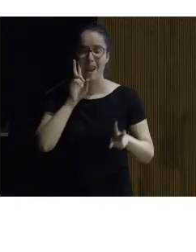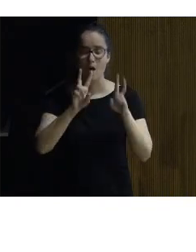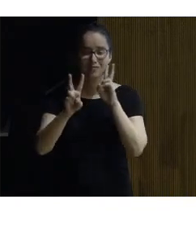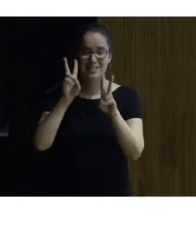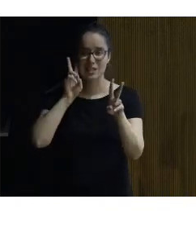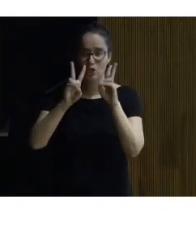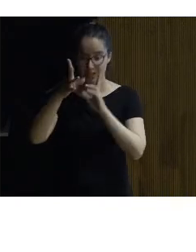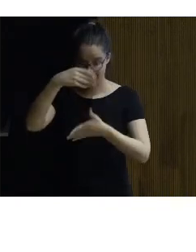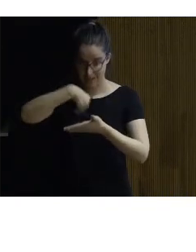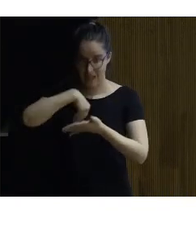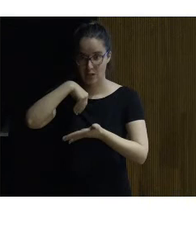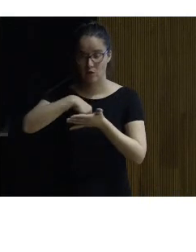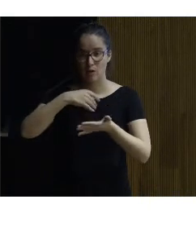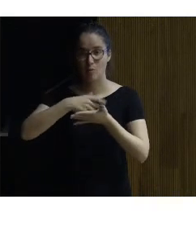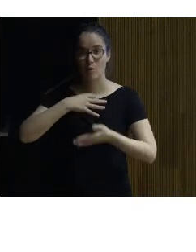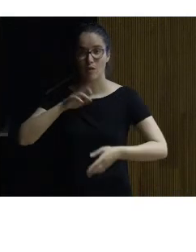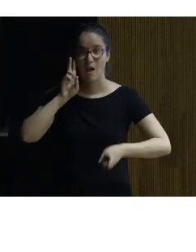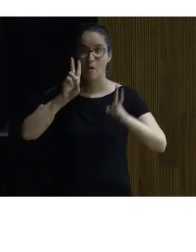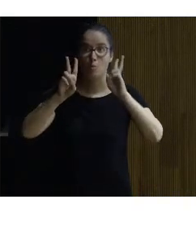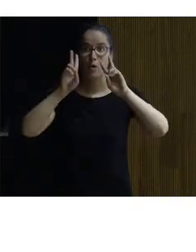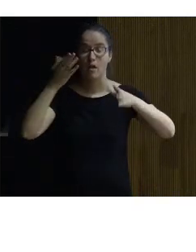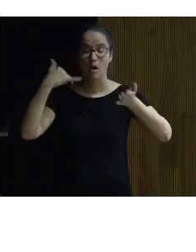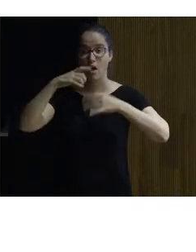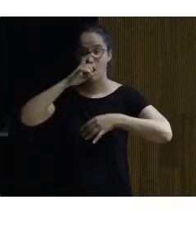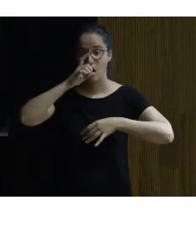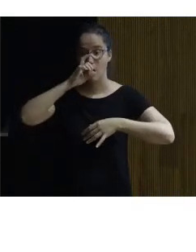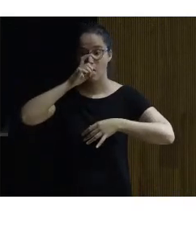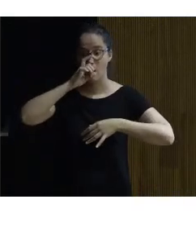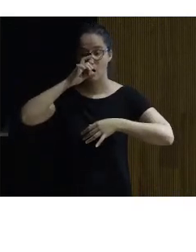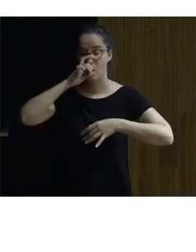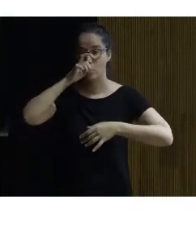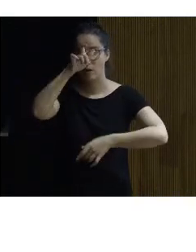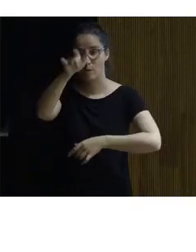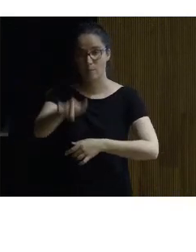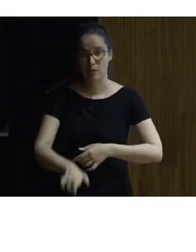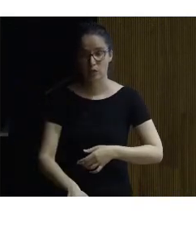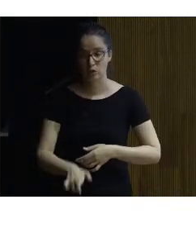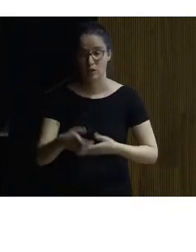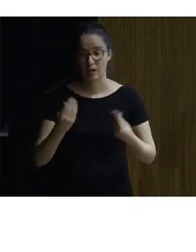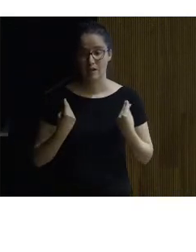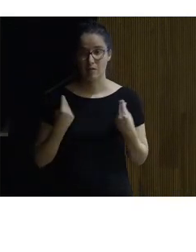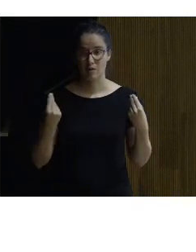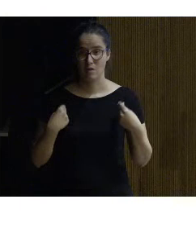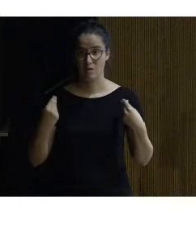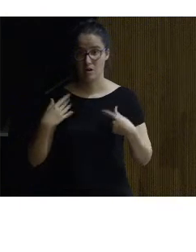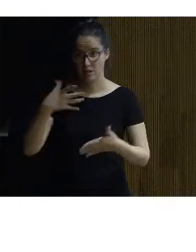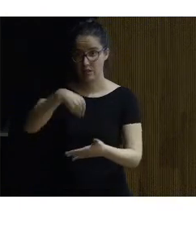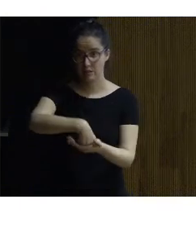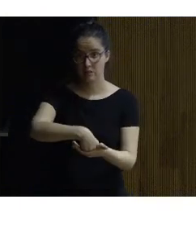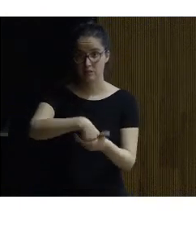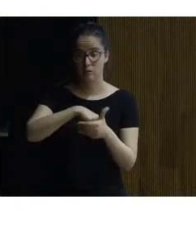desde dentro que podía haber tenido una persona habitando ese lugar